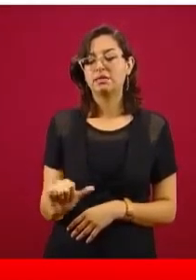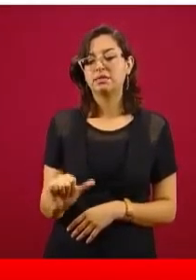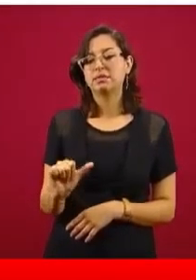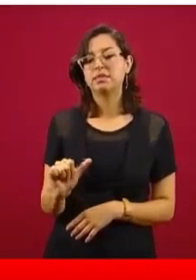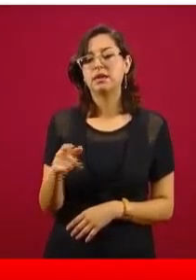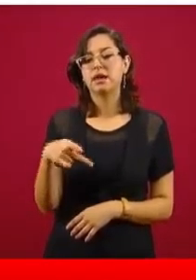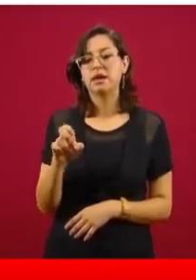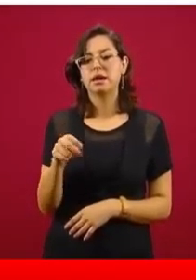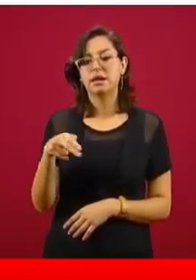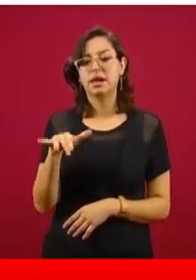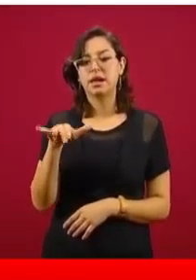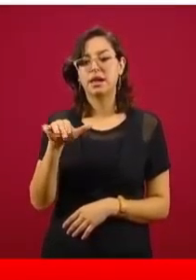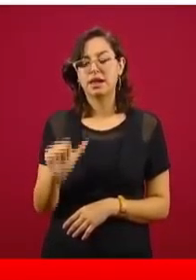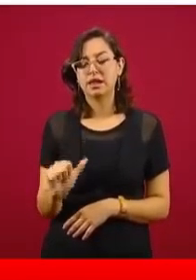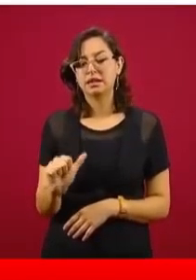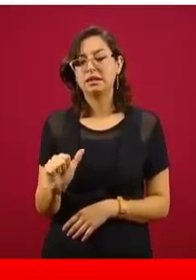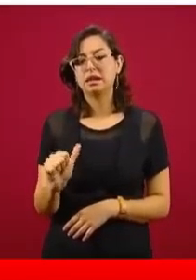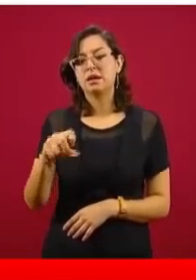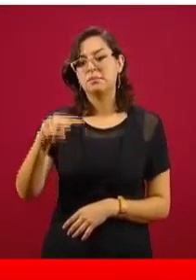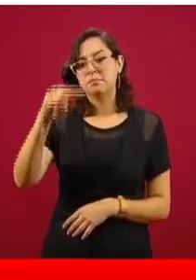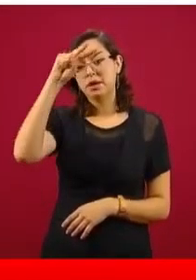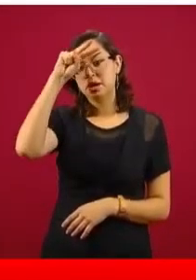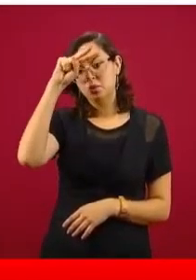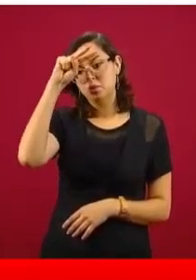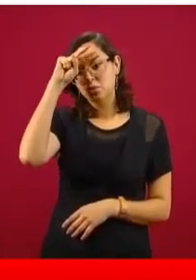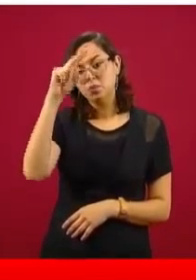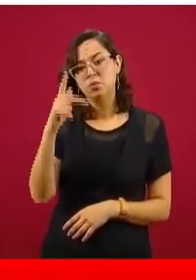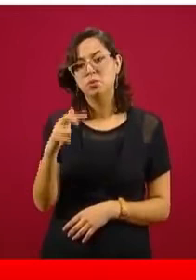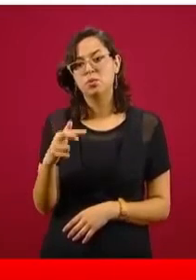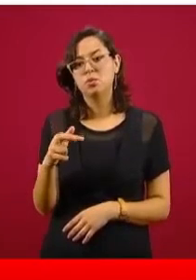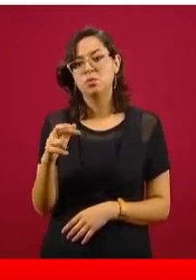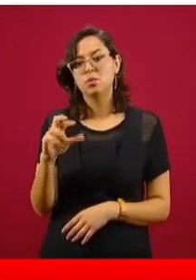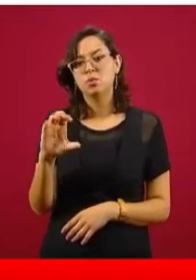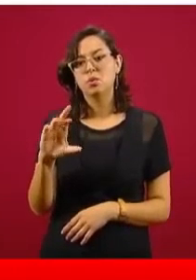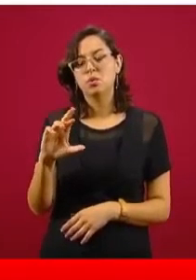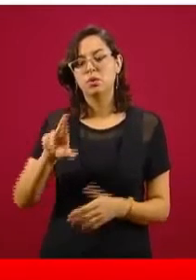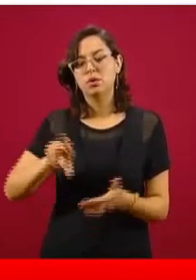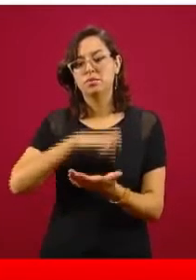República Checa, República Dominicana y Tailandia con un mexicano.